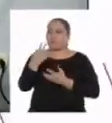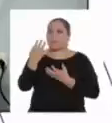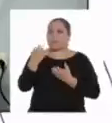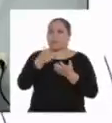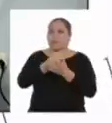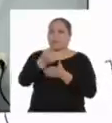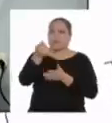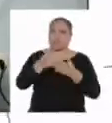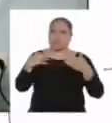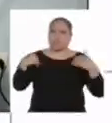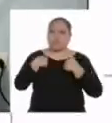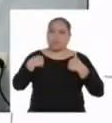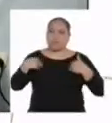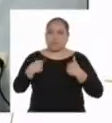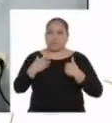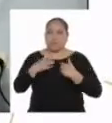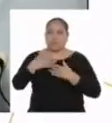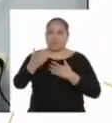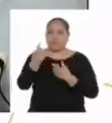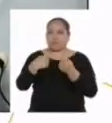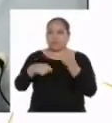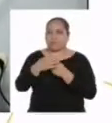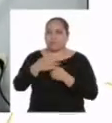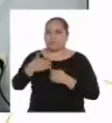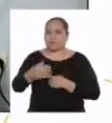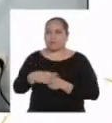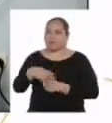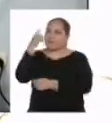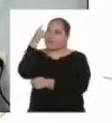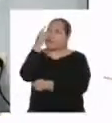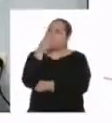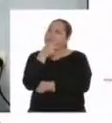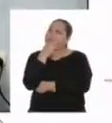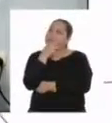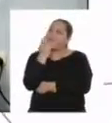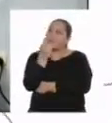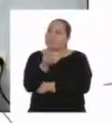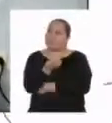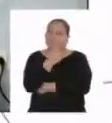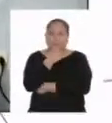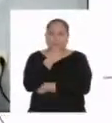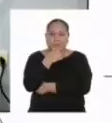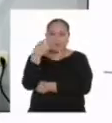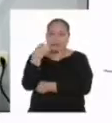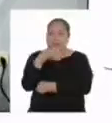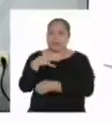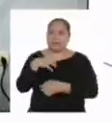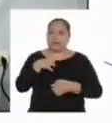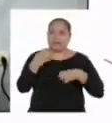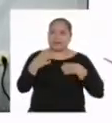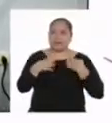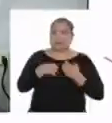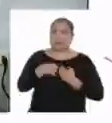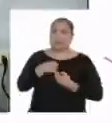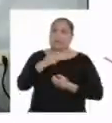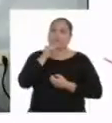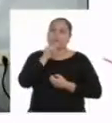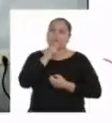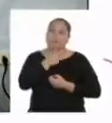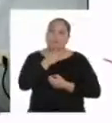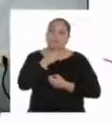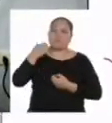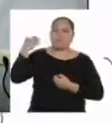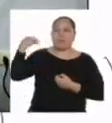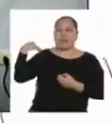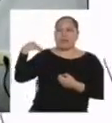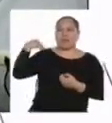comprar animalitos para criarlos y venderlos después. Pero yo me había dado cuenta de que siempre se quejaban de dolores de espalda,